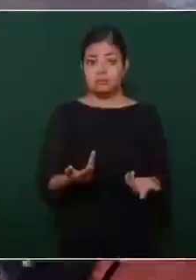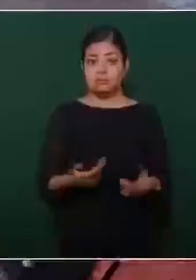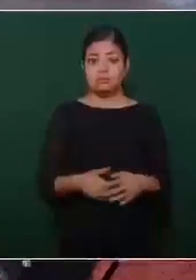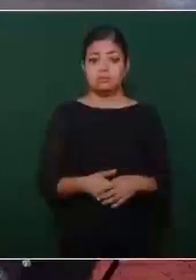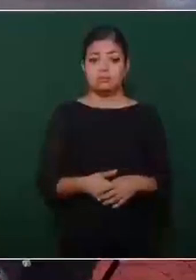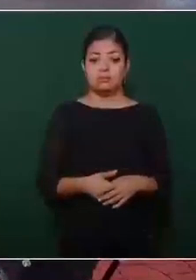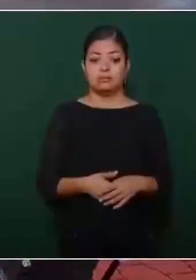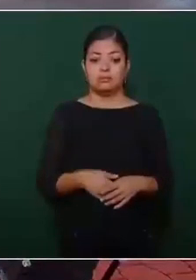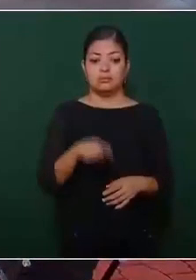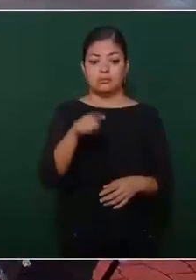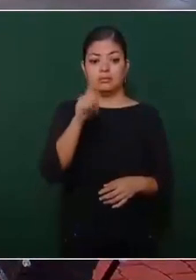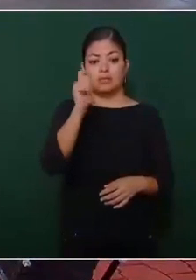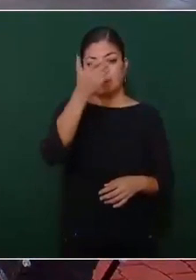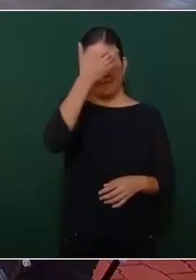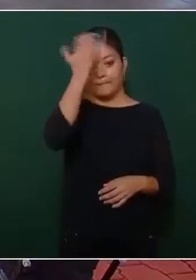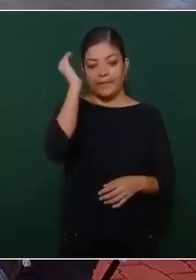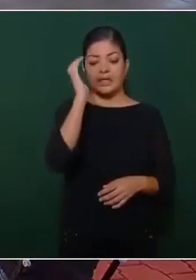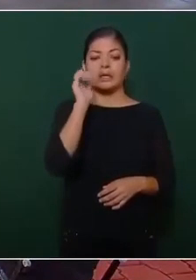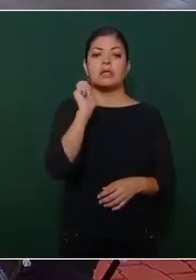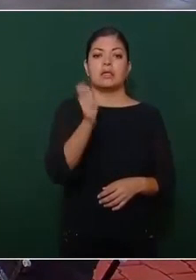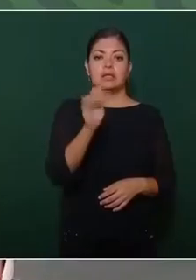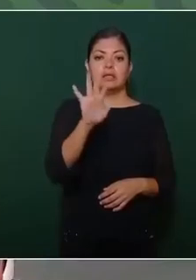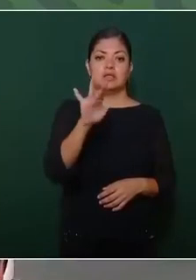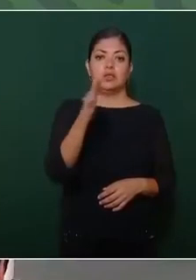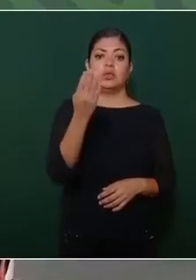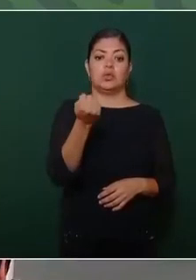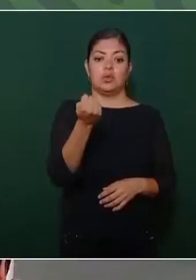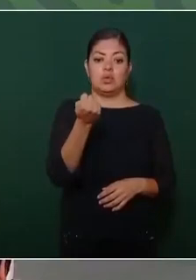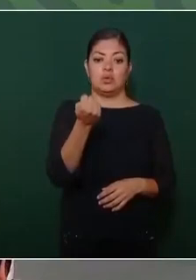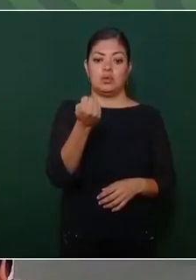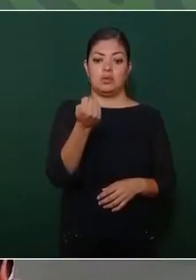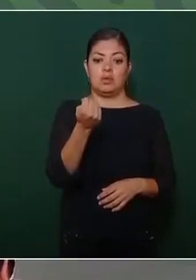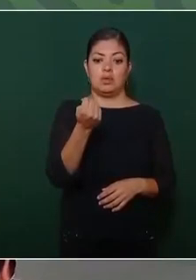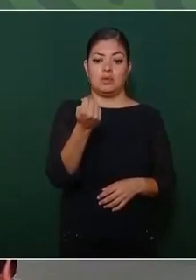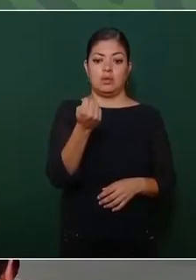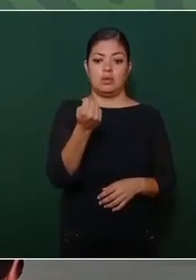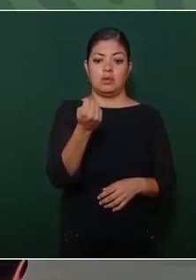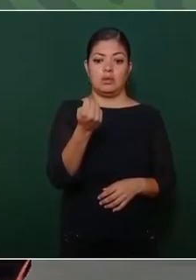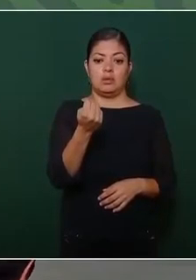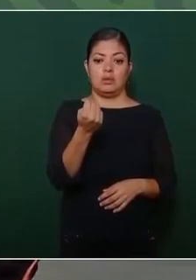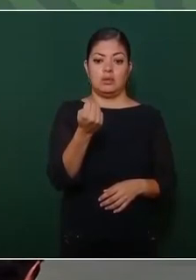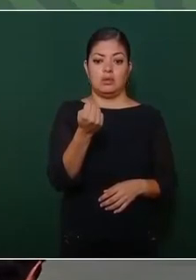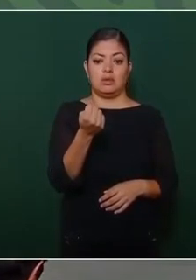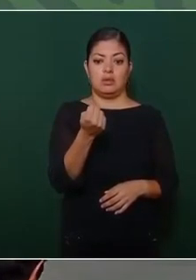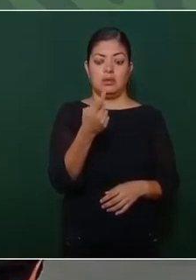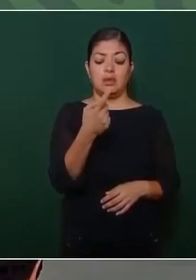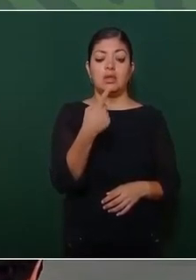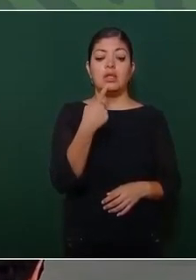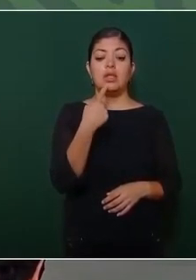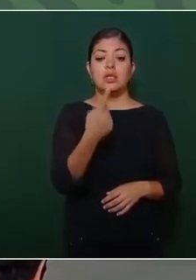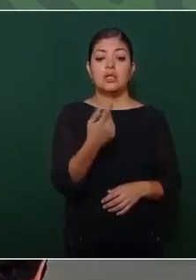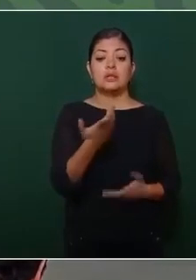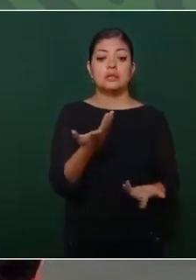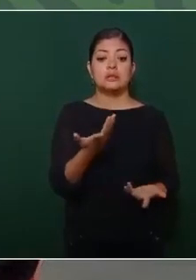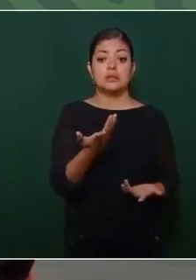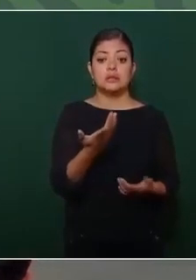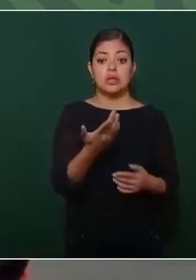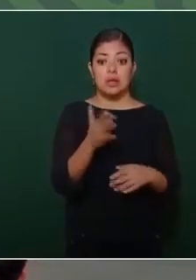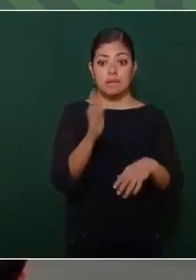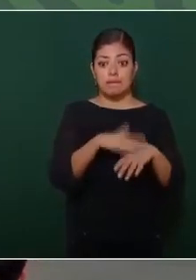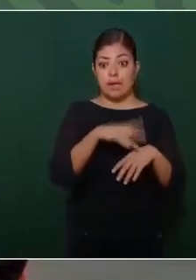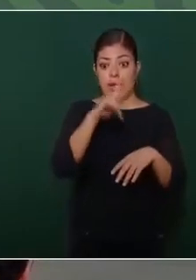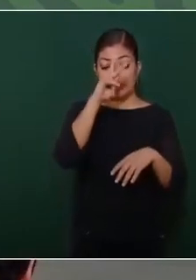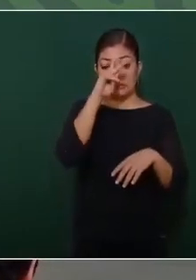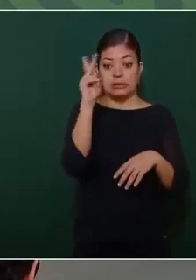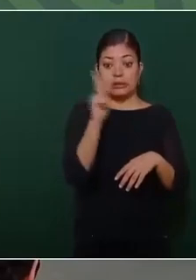Este es Peña, subió 59 y dice, qué barbaridad, es lo más alto.